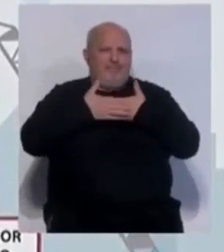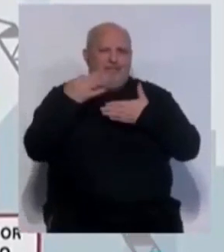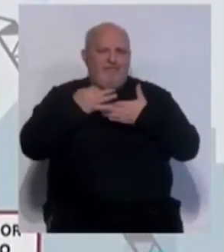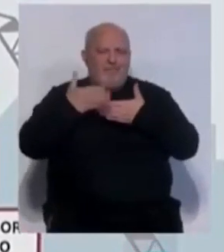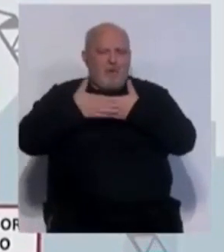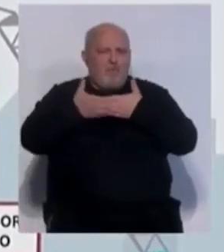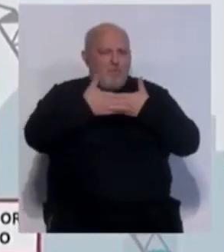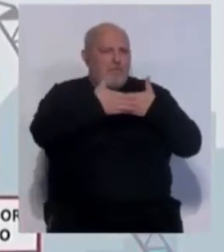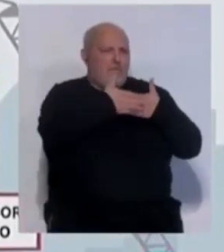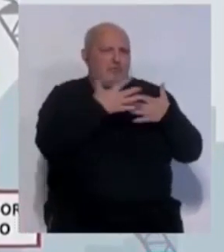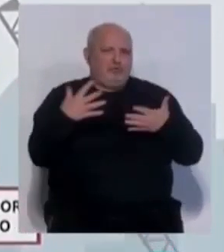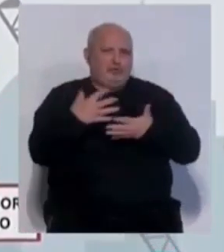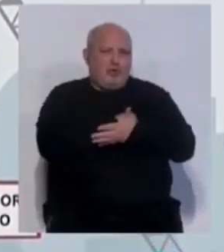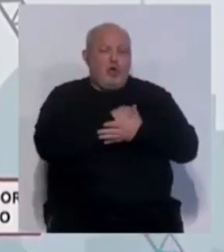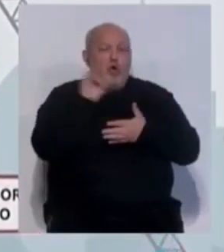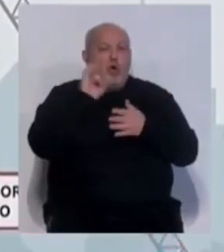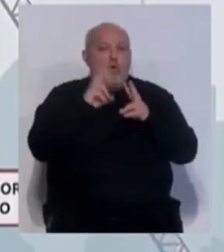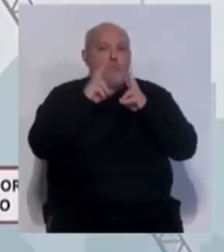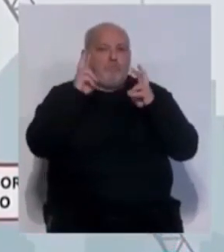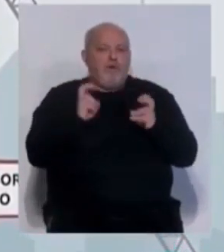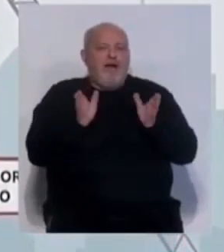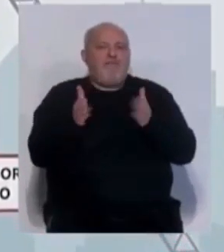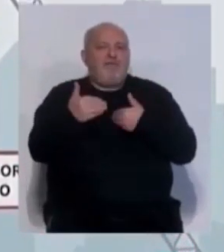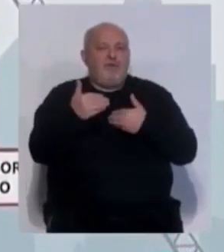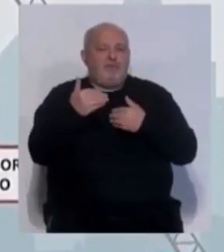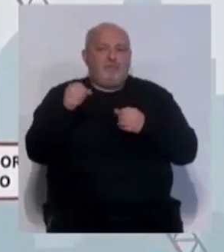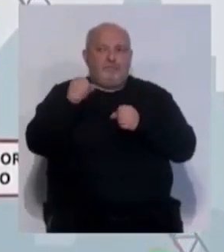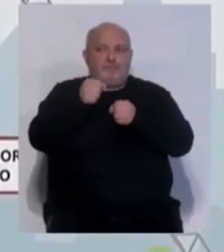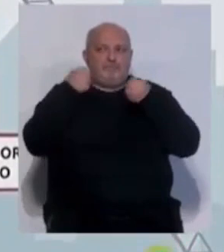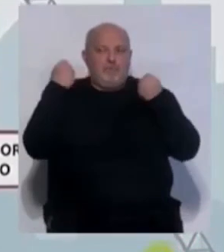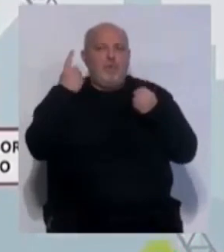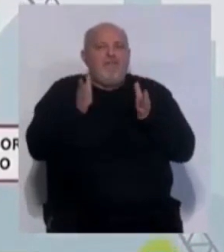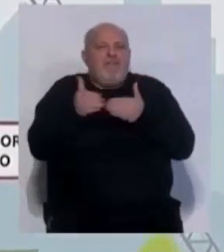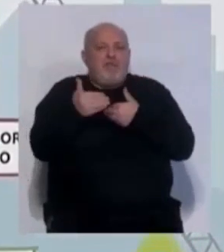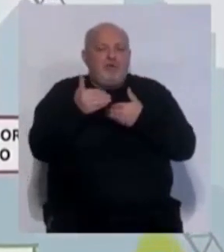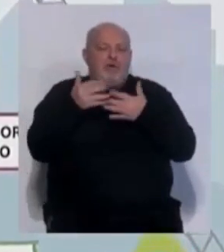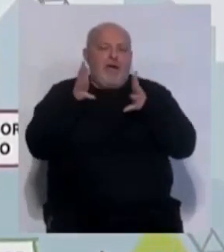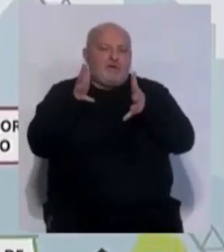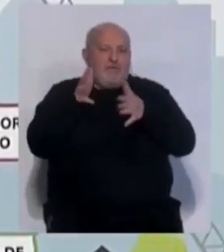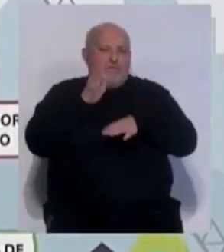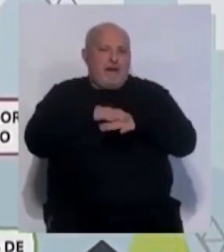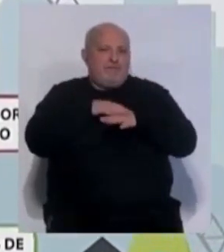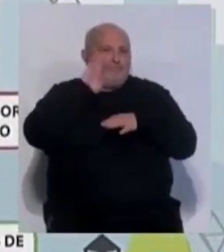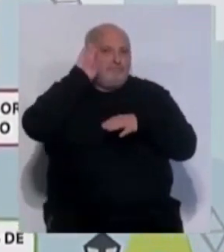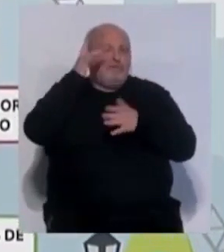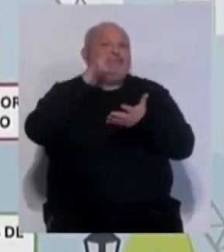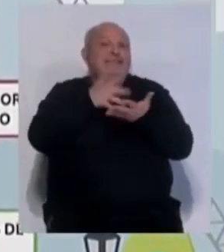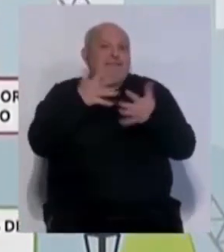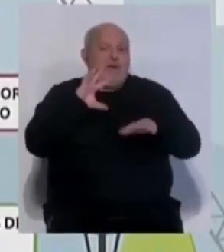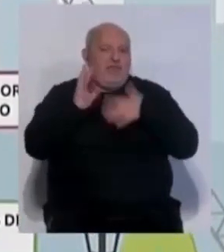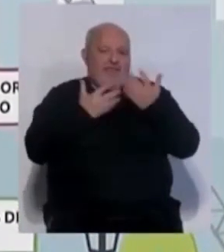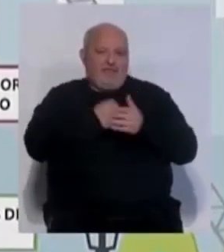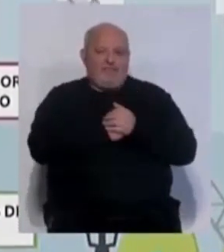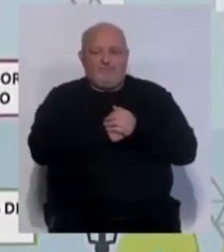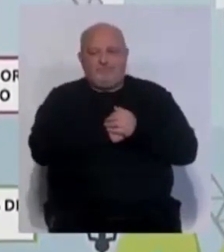más puertas al fuego mejor o encerrarse en una habitación ventilada siguen siendo las principales recomendaciones para salir indemne de un